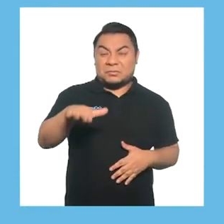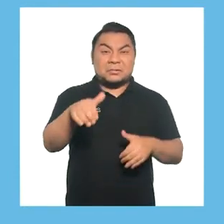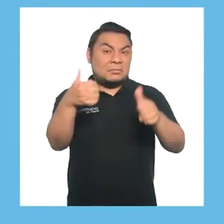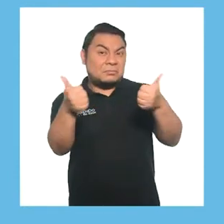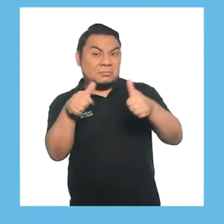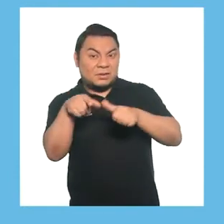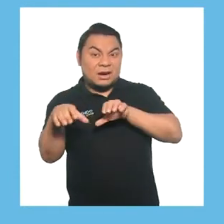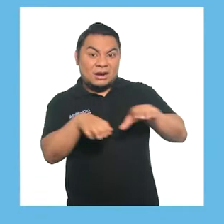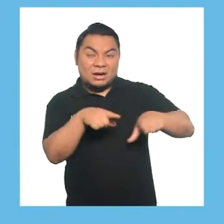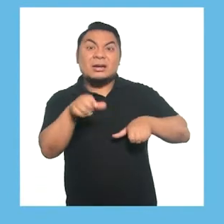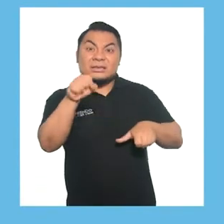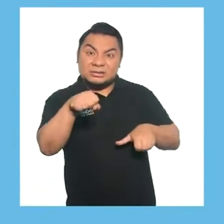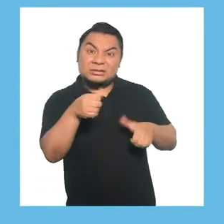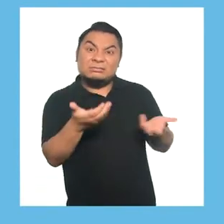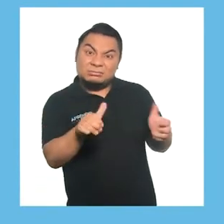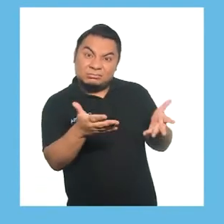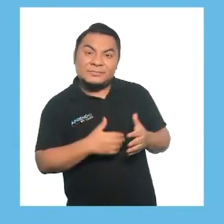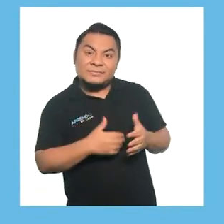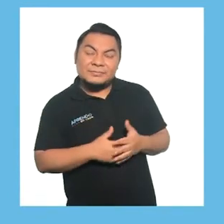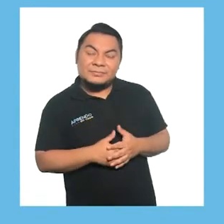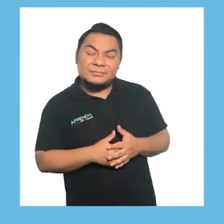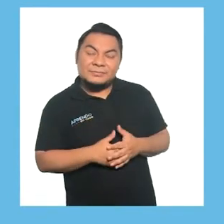niña o niño con esta actividad?